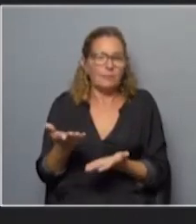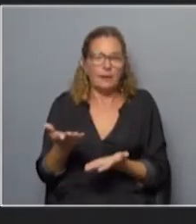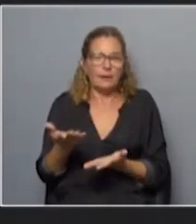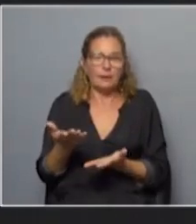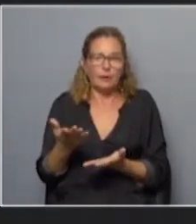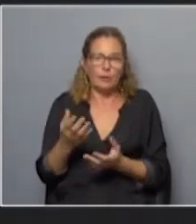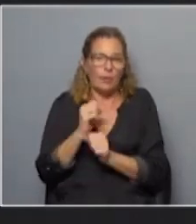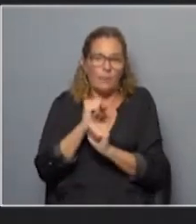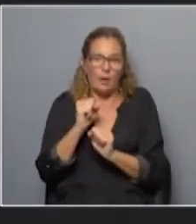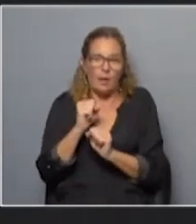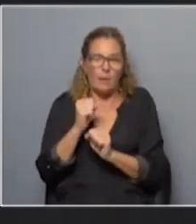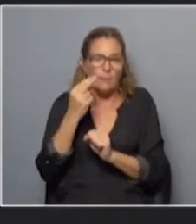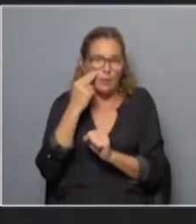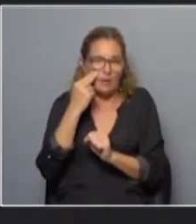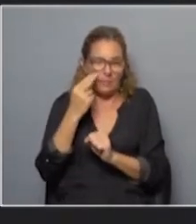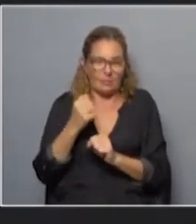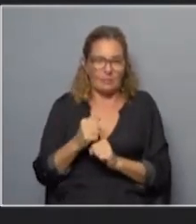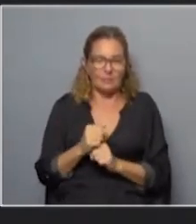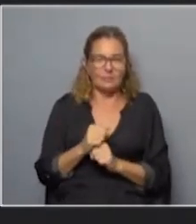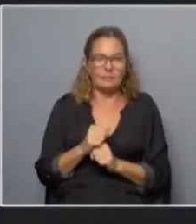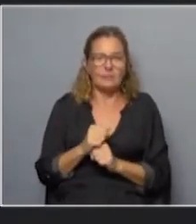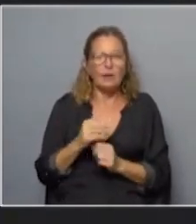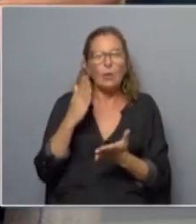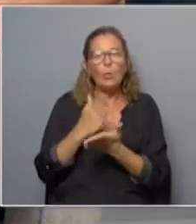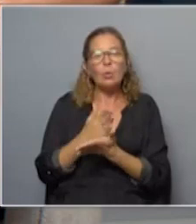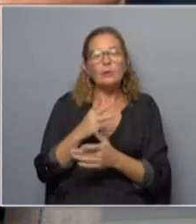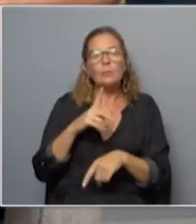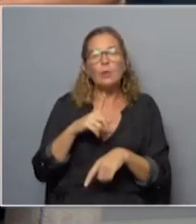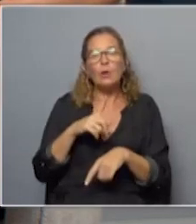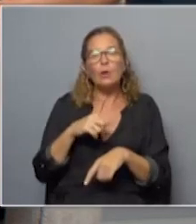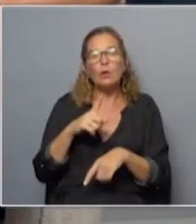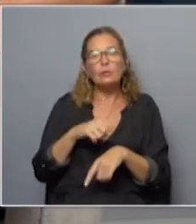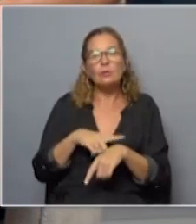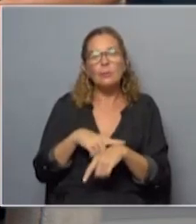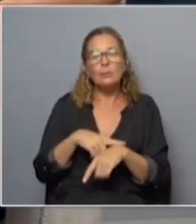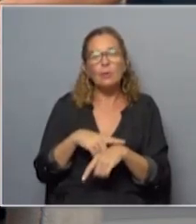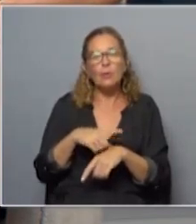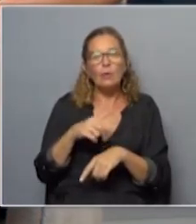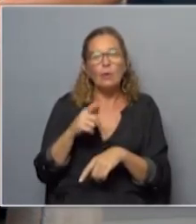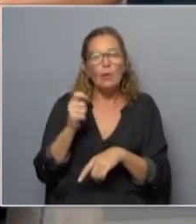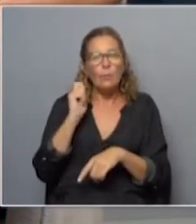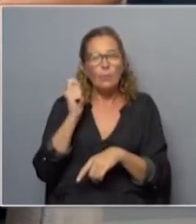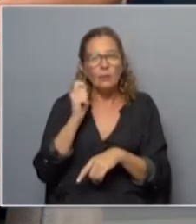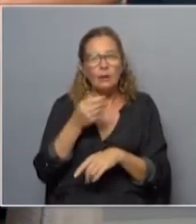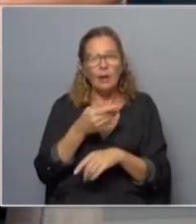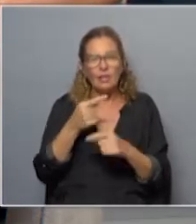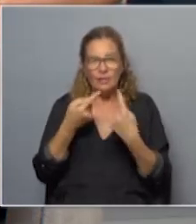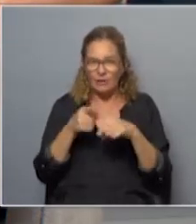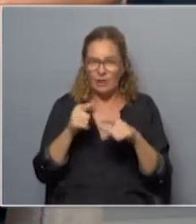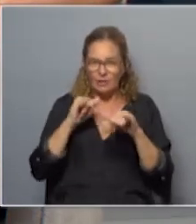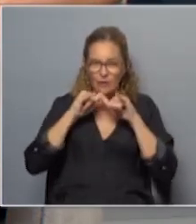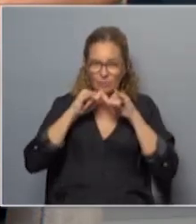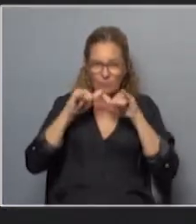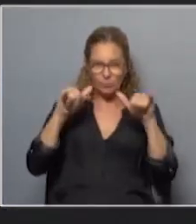abusos sistemáticos. En el último tiempo se han hecho públicas diferentes denuncias de